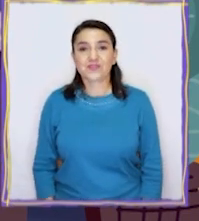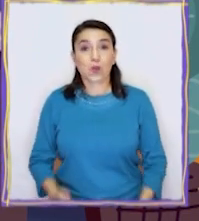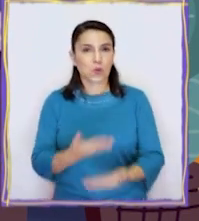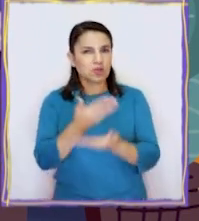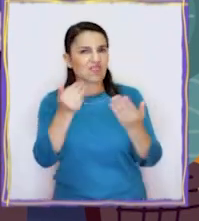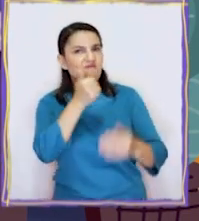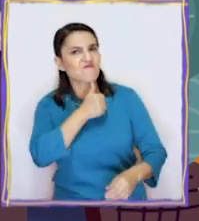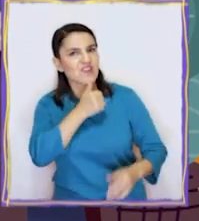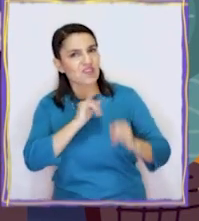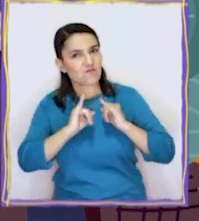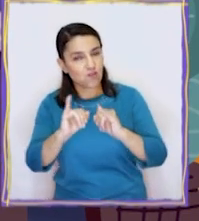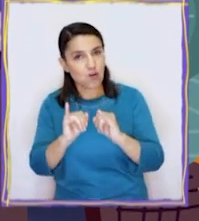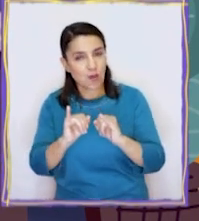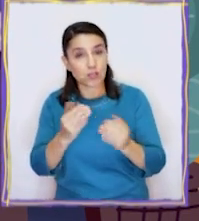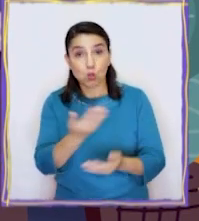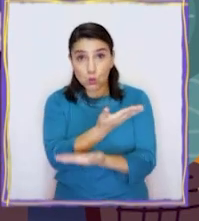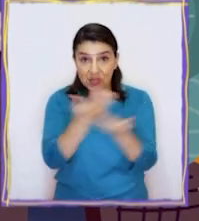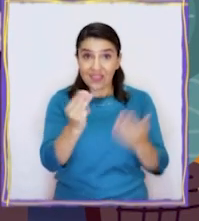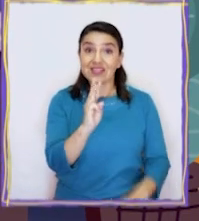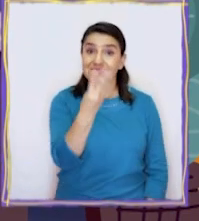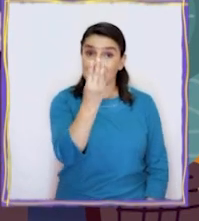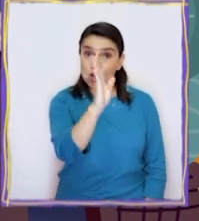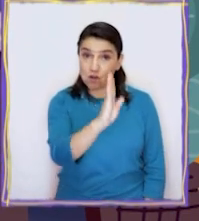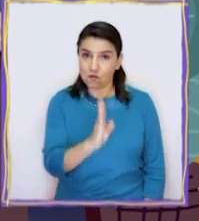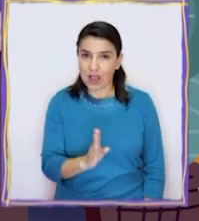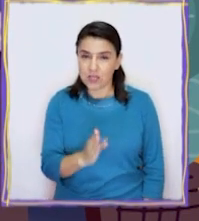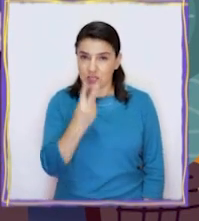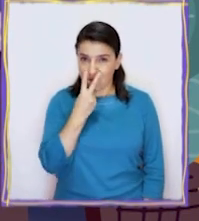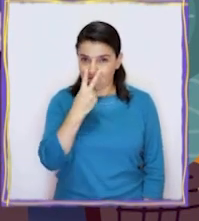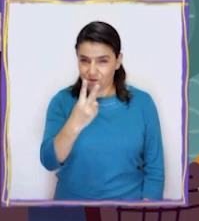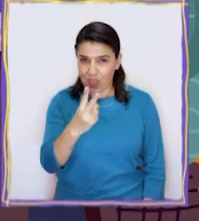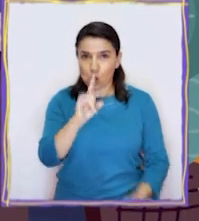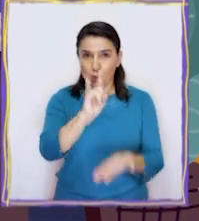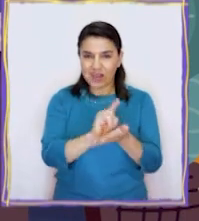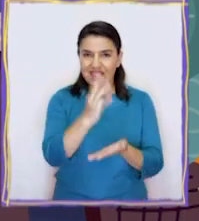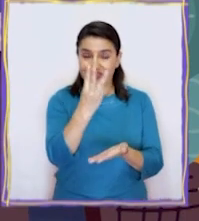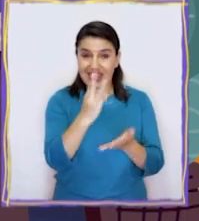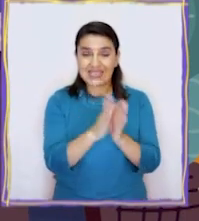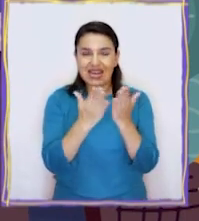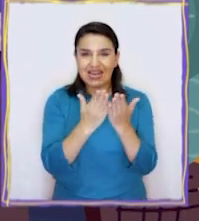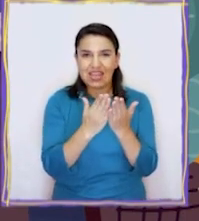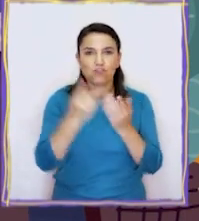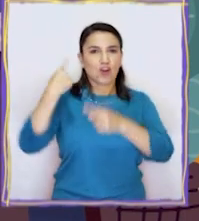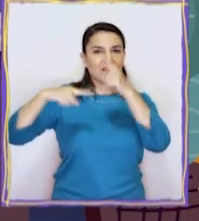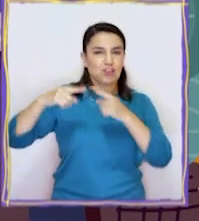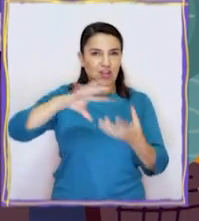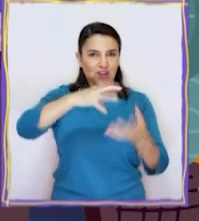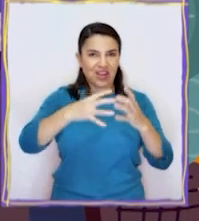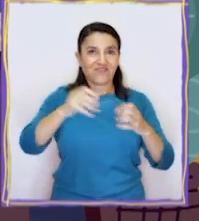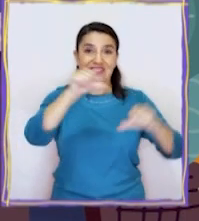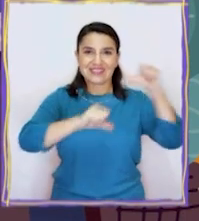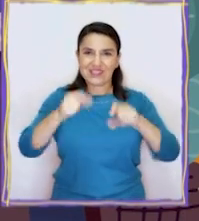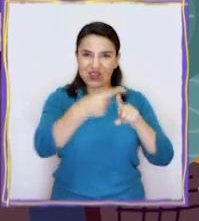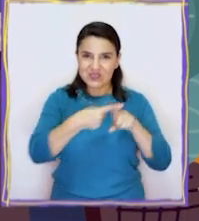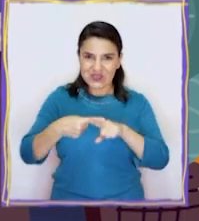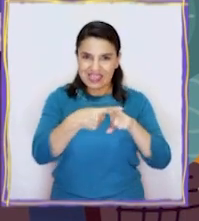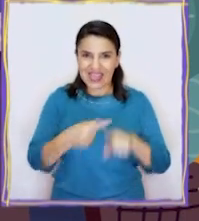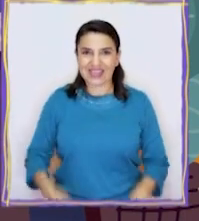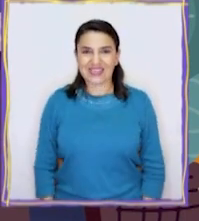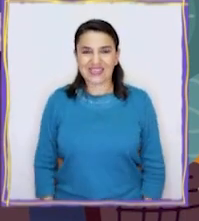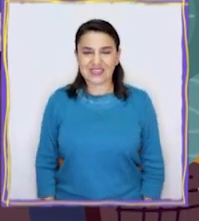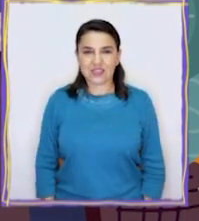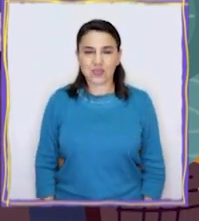Y si quedaron con gusto a poco, si son de tercero básico, vean la unidad 3 de su libro de historia, geografía y si en sociales.